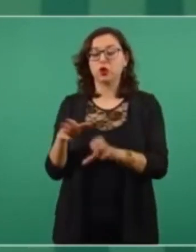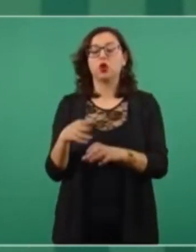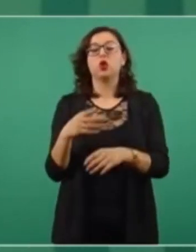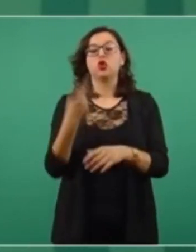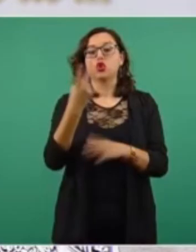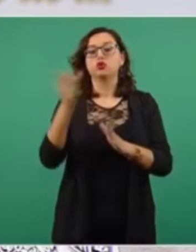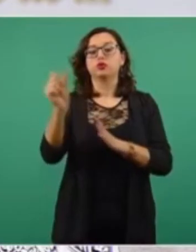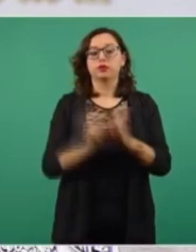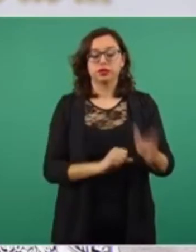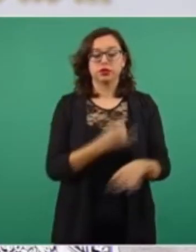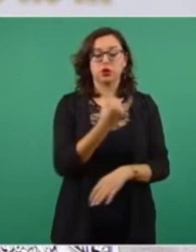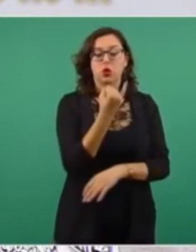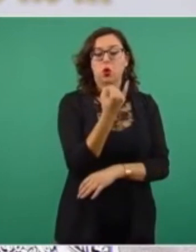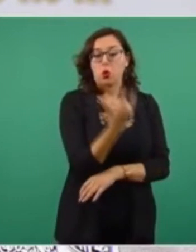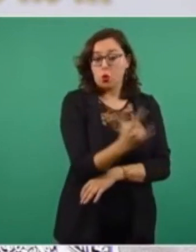-agosto